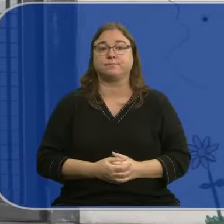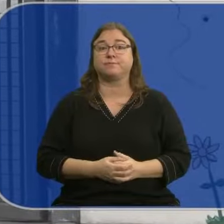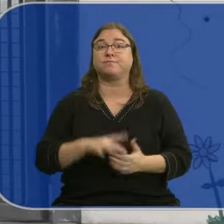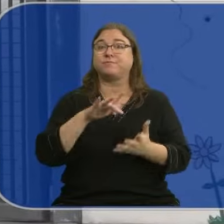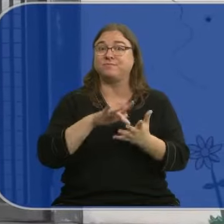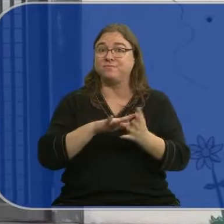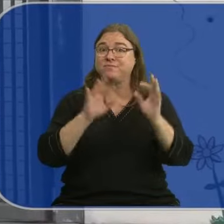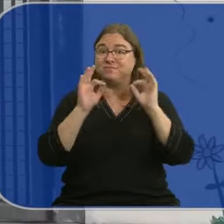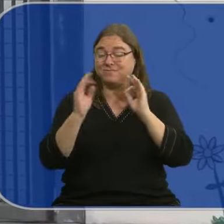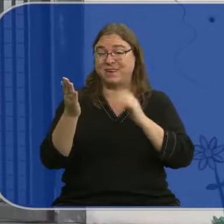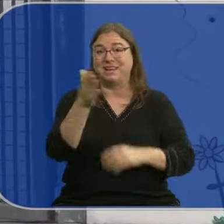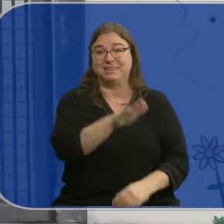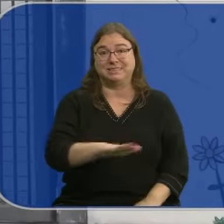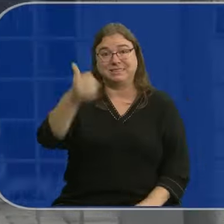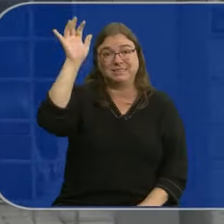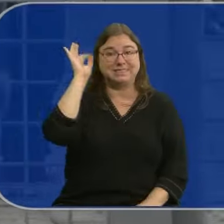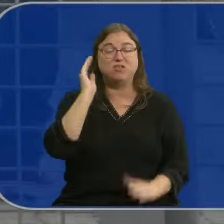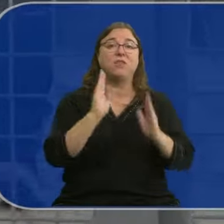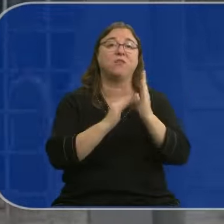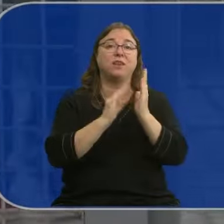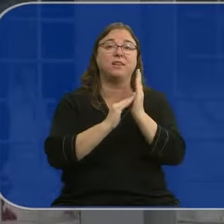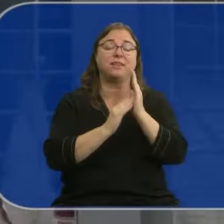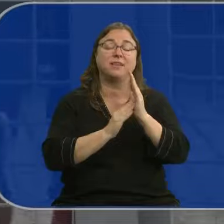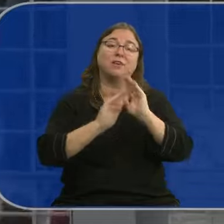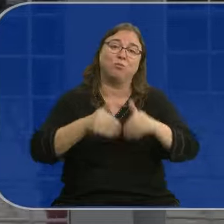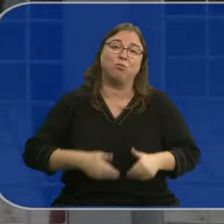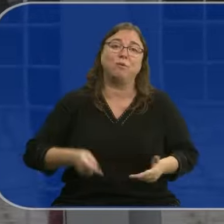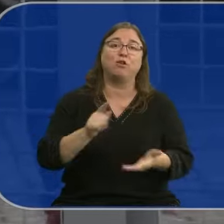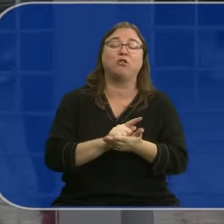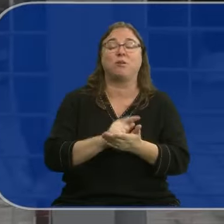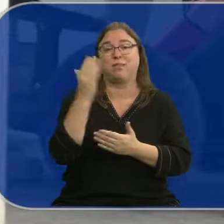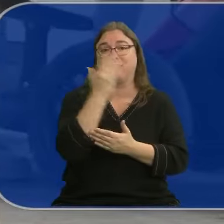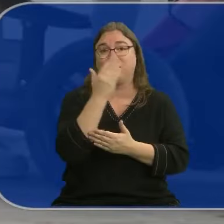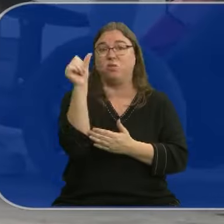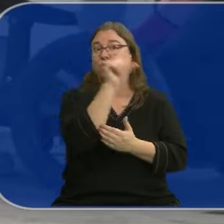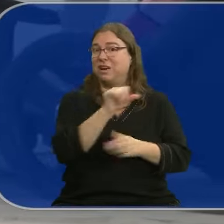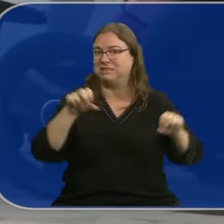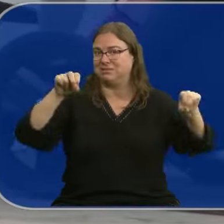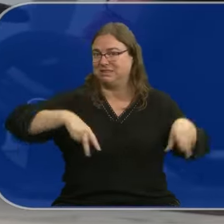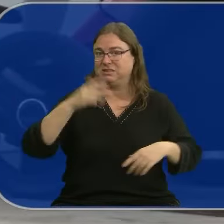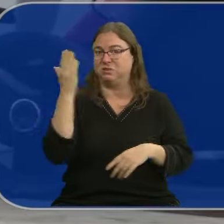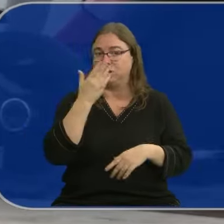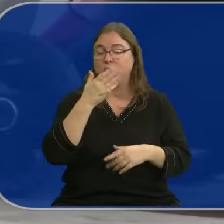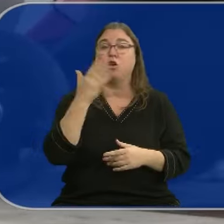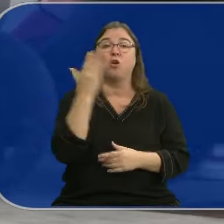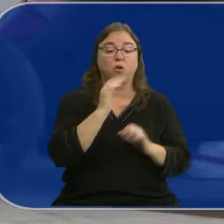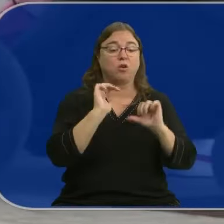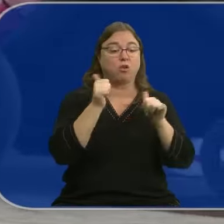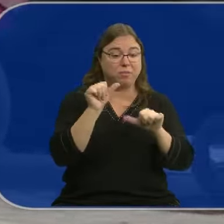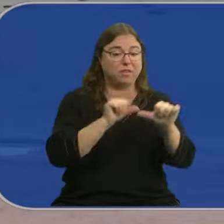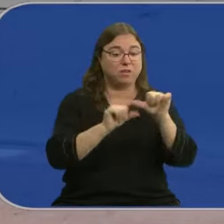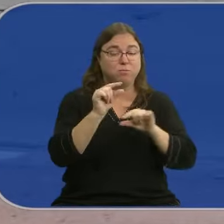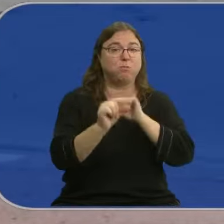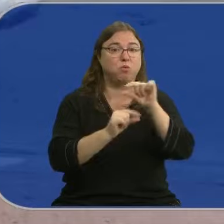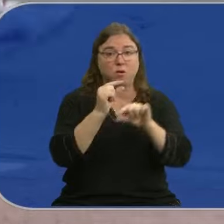Es el momento en el que niños y niñas valencianos vuelven al colegio tras una semana con las clases suspendidas. Los centros educativos reanudan desde hoy